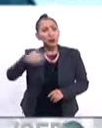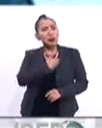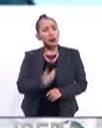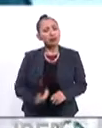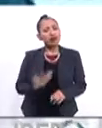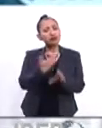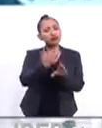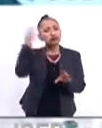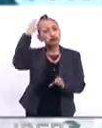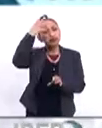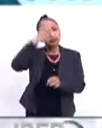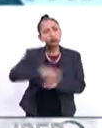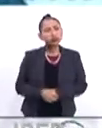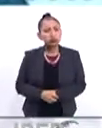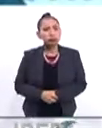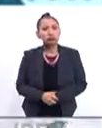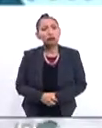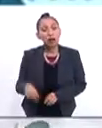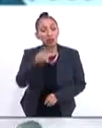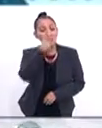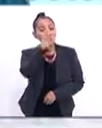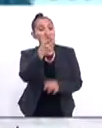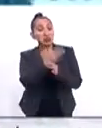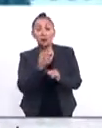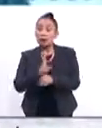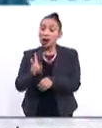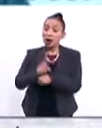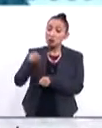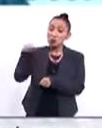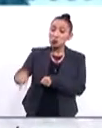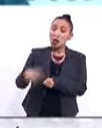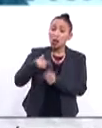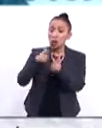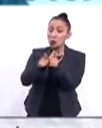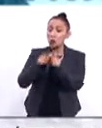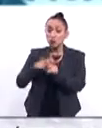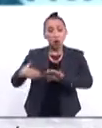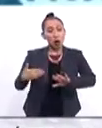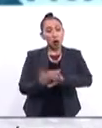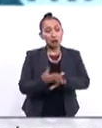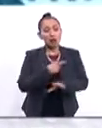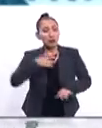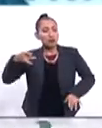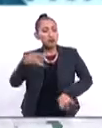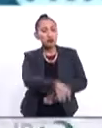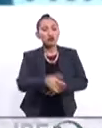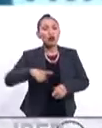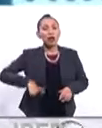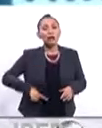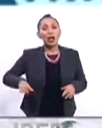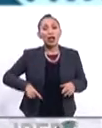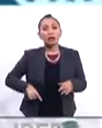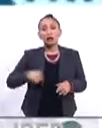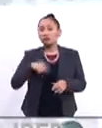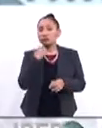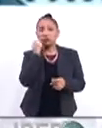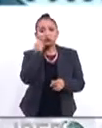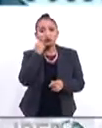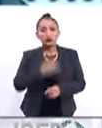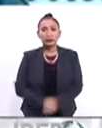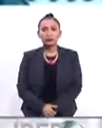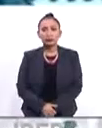presidente de los Estados Unidos, a decir que en Venezuela la oposición debe derrocar al gobierno como sea,